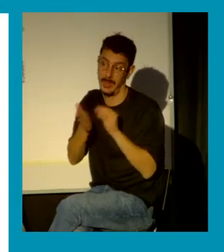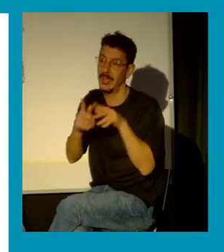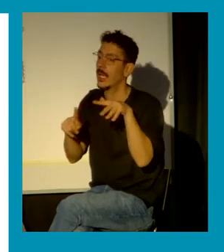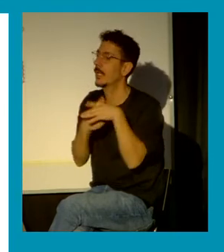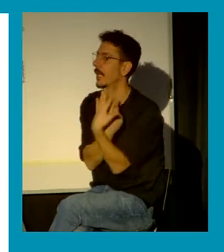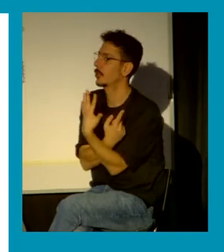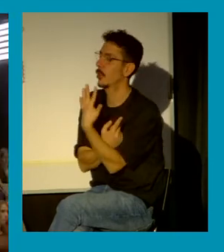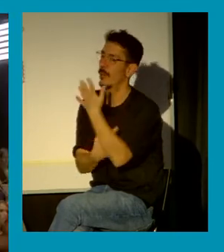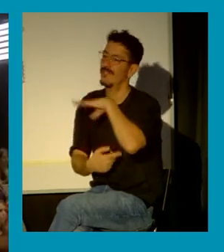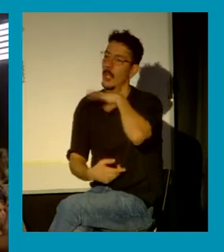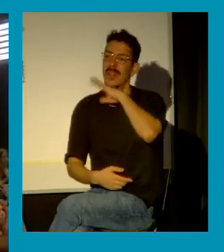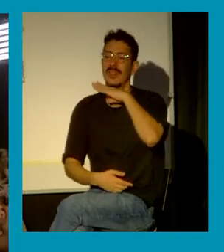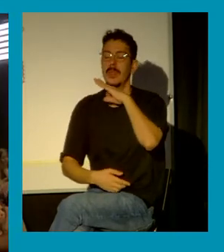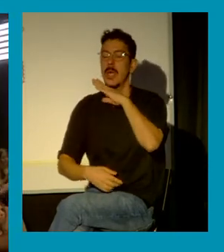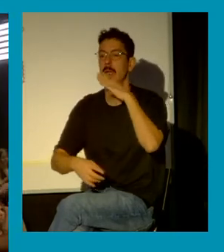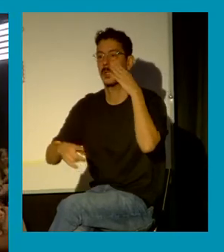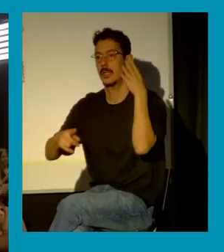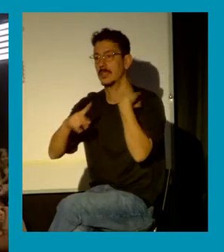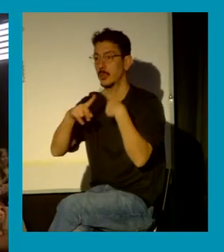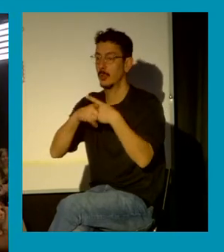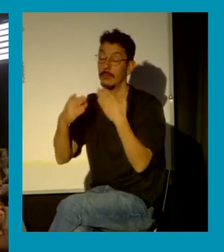muchas gracias muchas